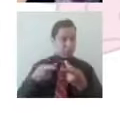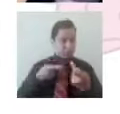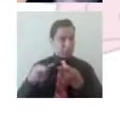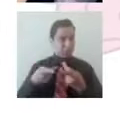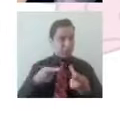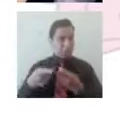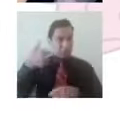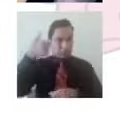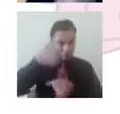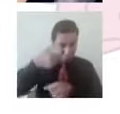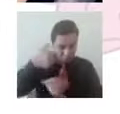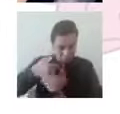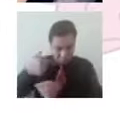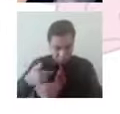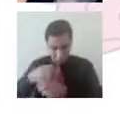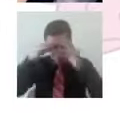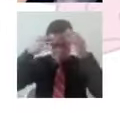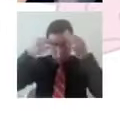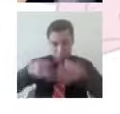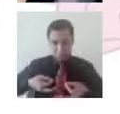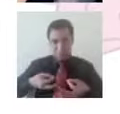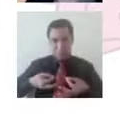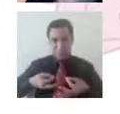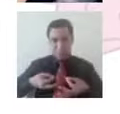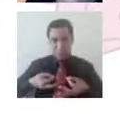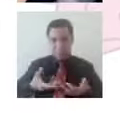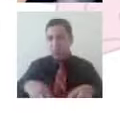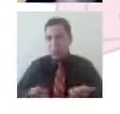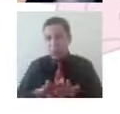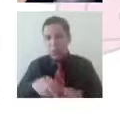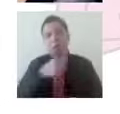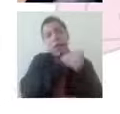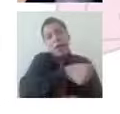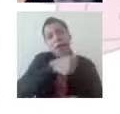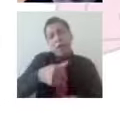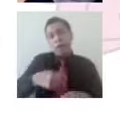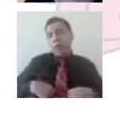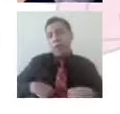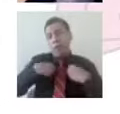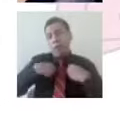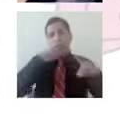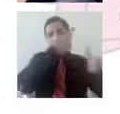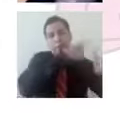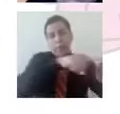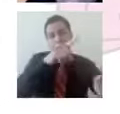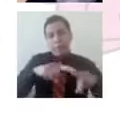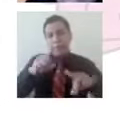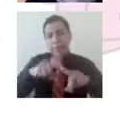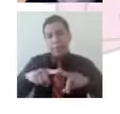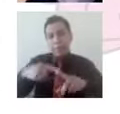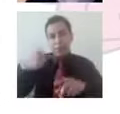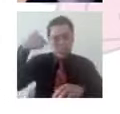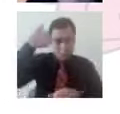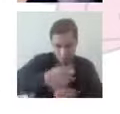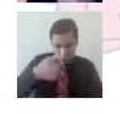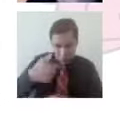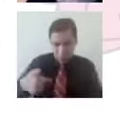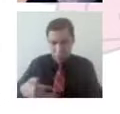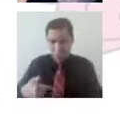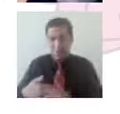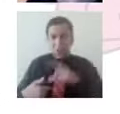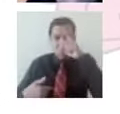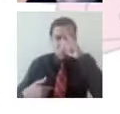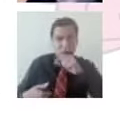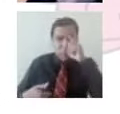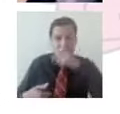efectivamente cada uno de nosotros traemos historias, pero que lo importante es lograr notarlas, lograr identificarlas y lograr construir